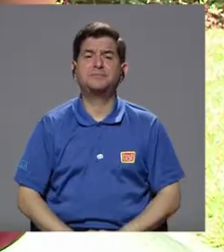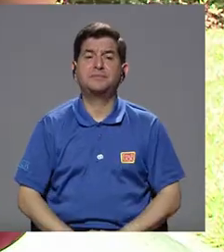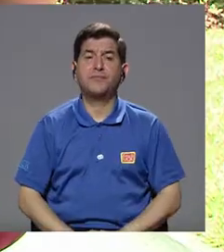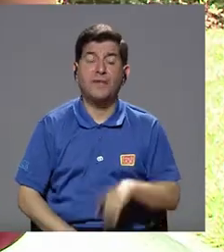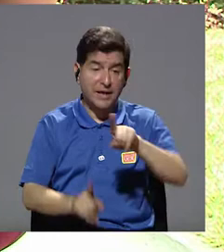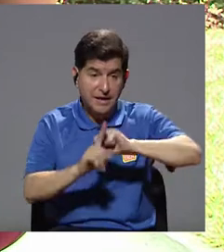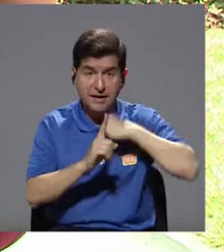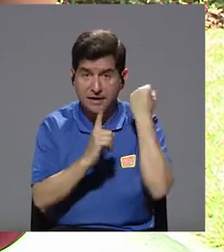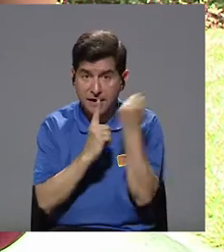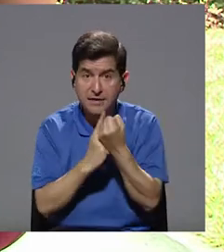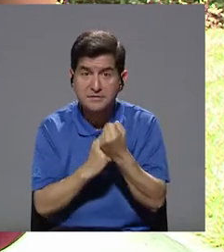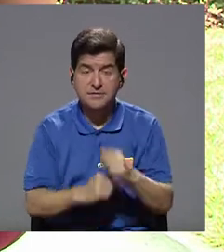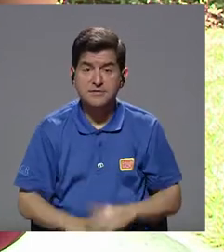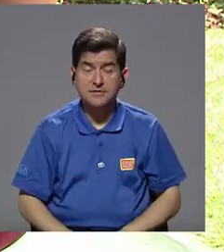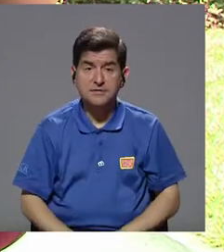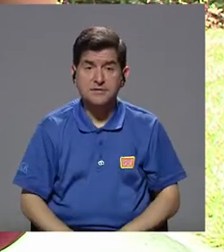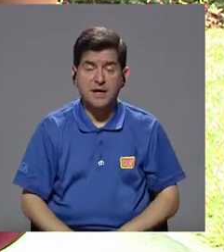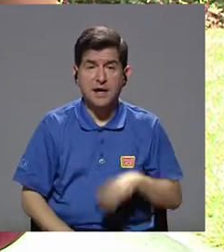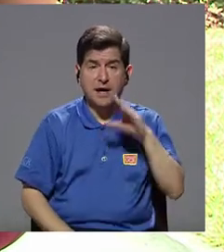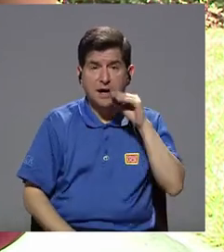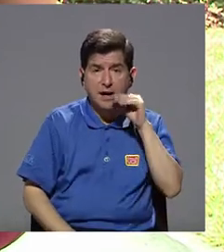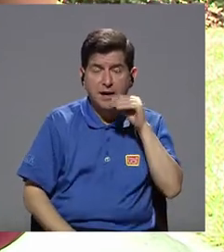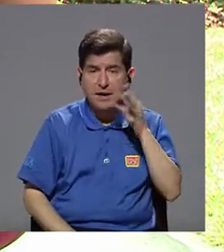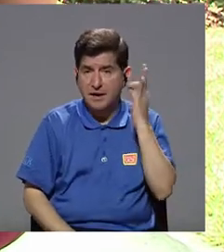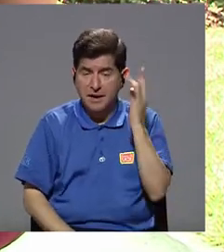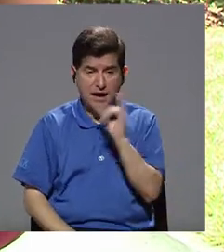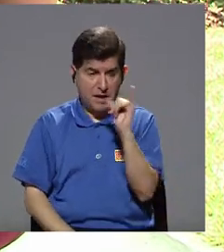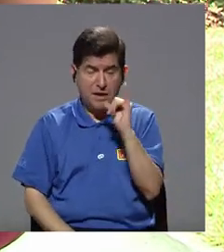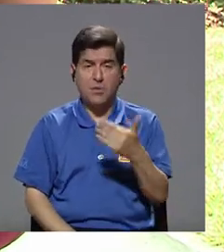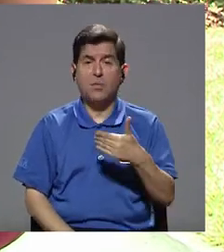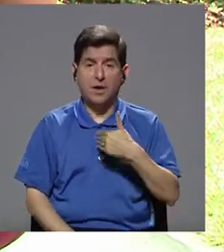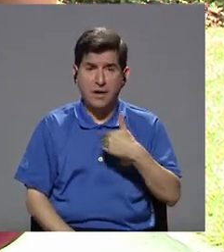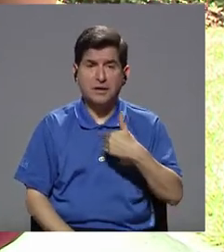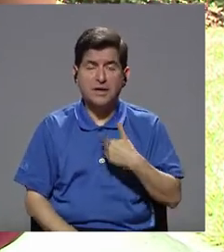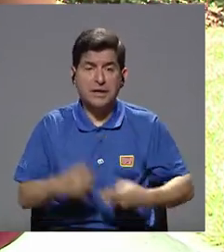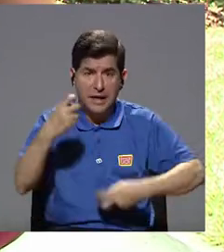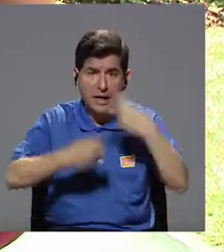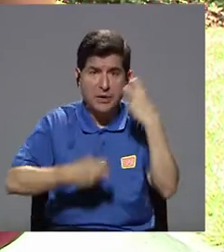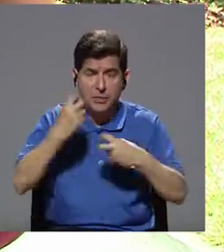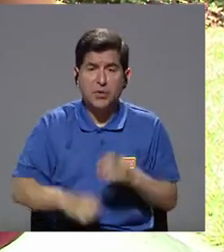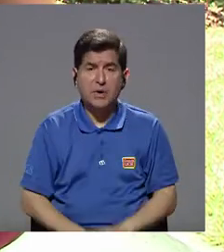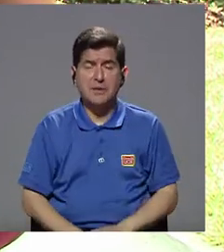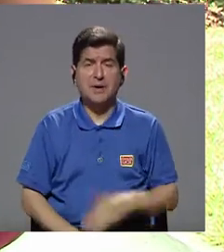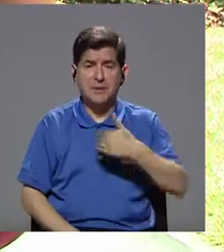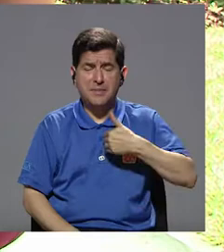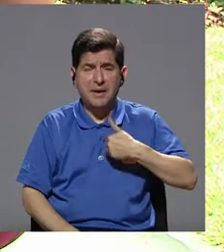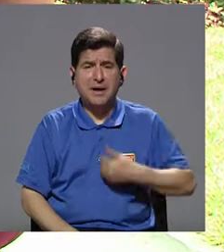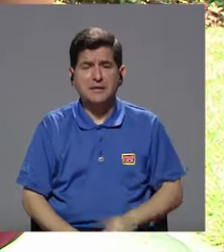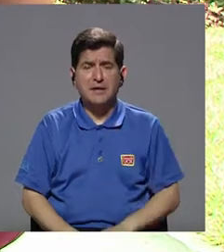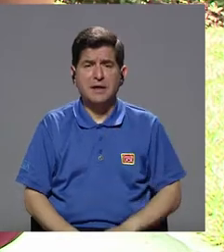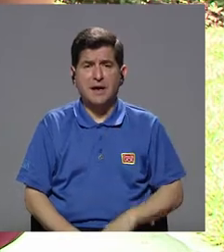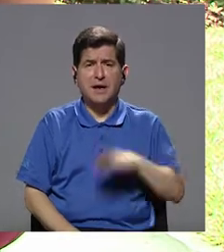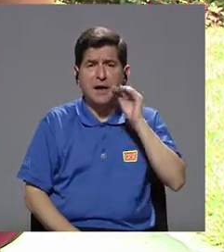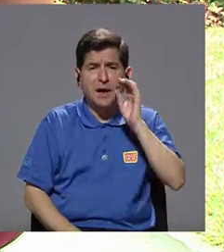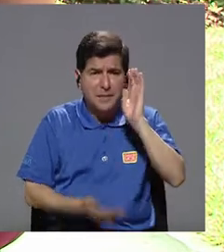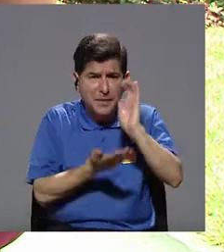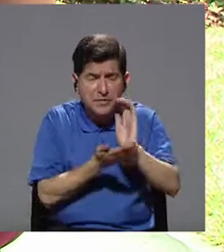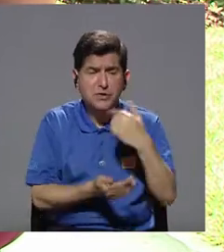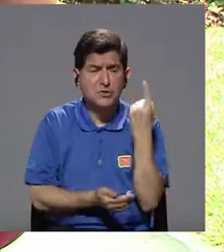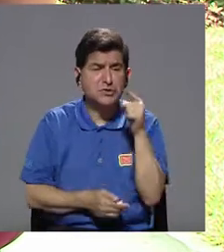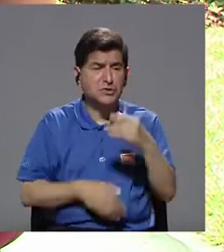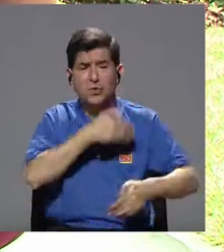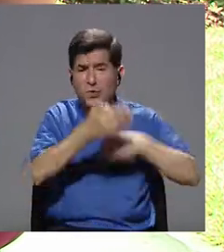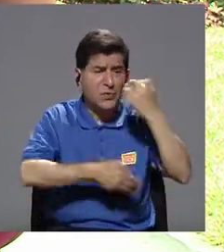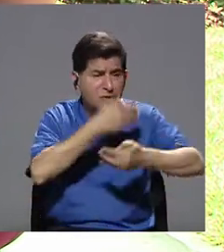Y en ese caso, por ejemplo, las hembras, me imagino que también deben tener problemas a nivel reproductivo, o si solo están, pasan